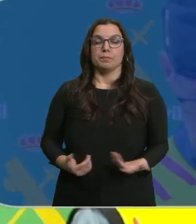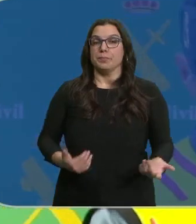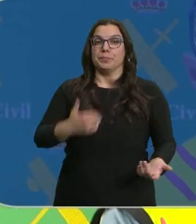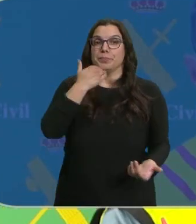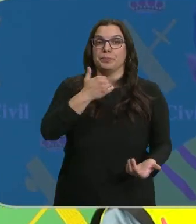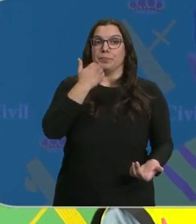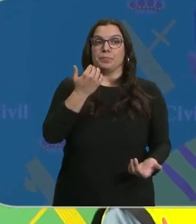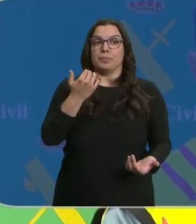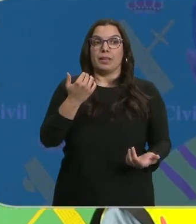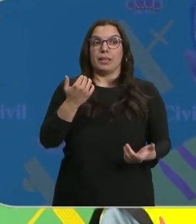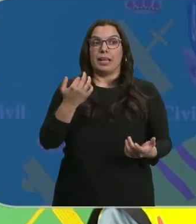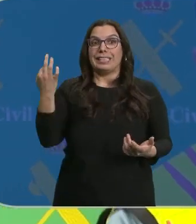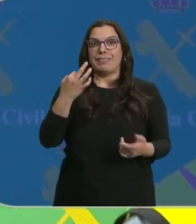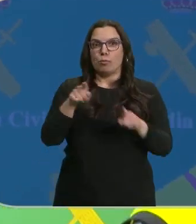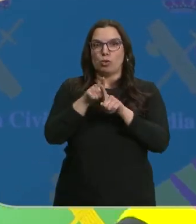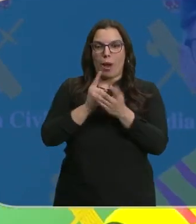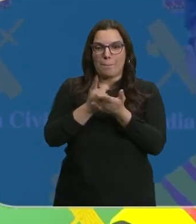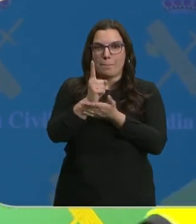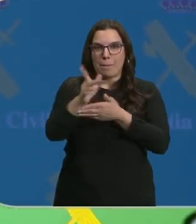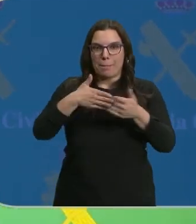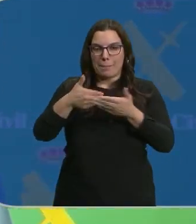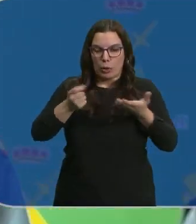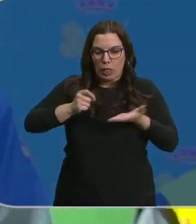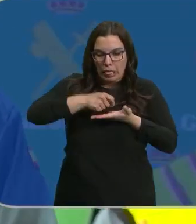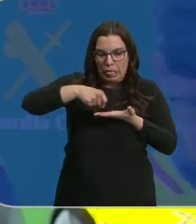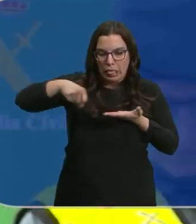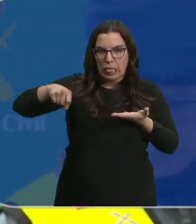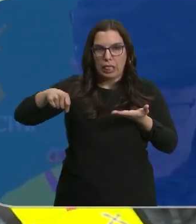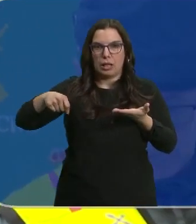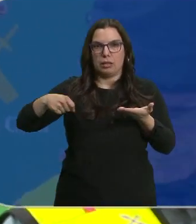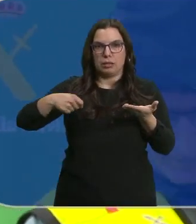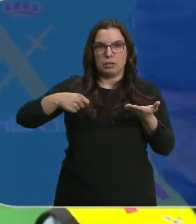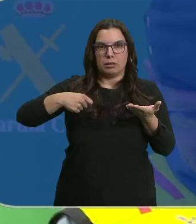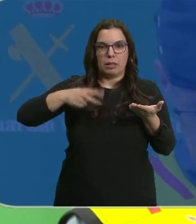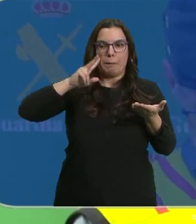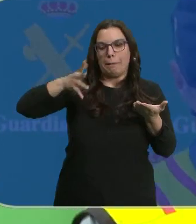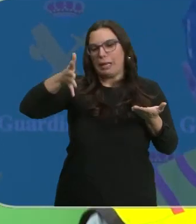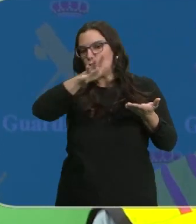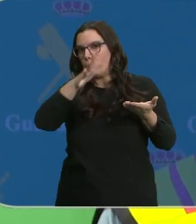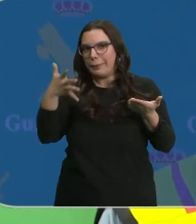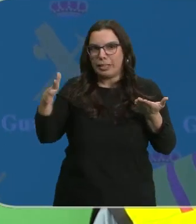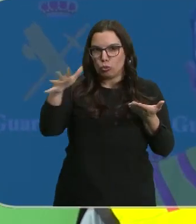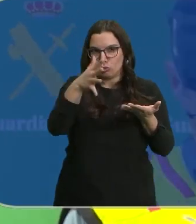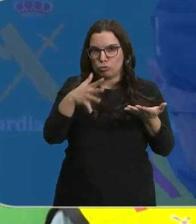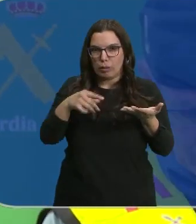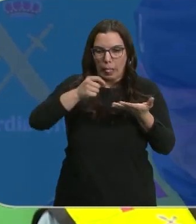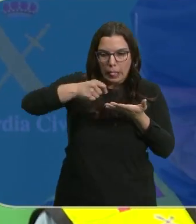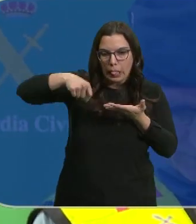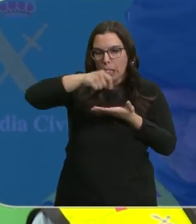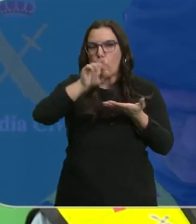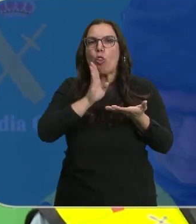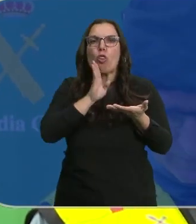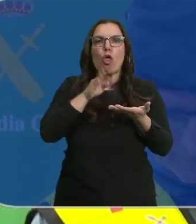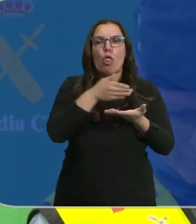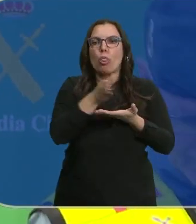Prácticamente tenemos que ir a una cartografía manual y escribirla en un lápiz, a ojo de un cubero, como se suele decir, por